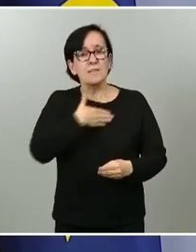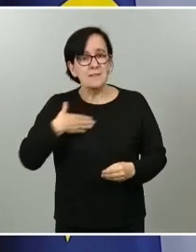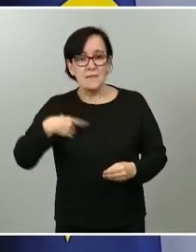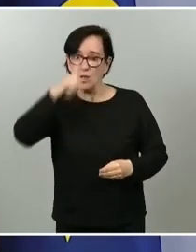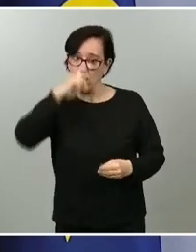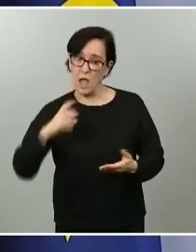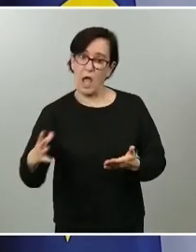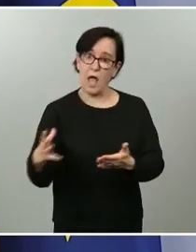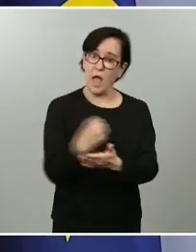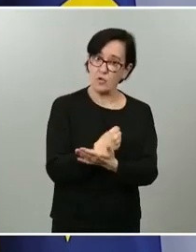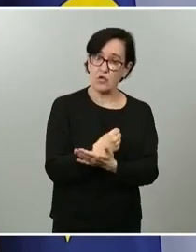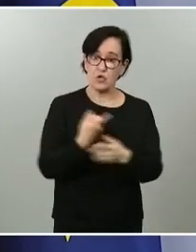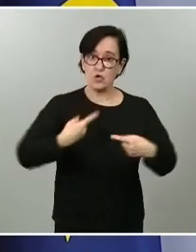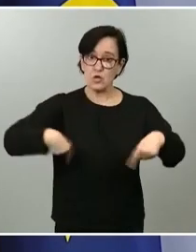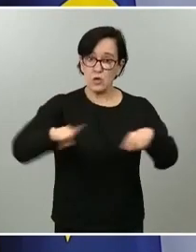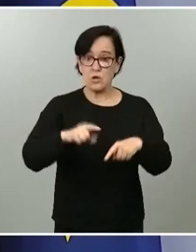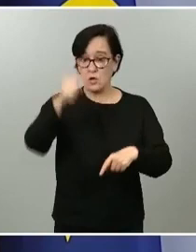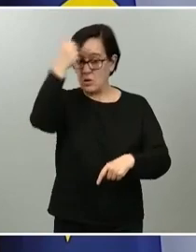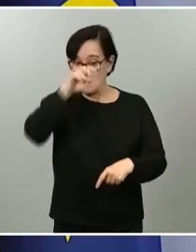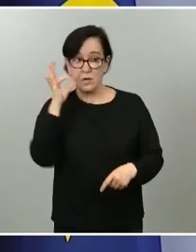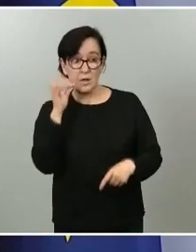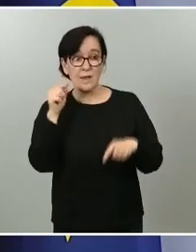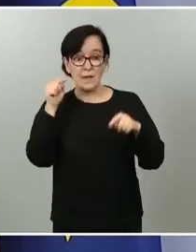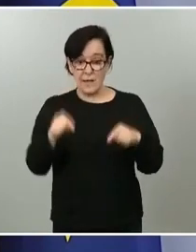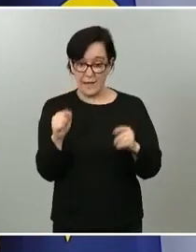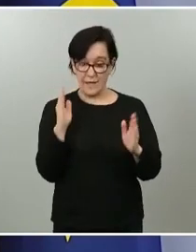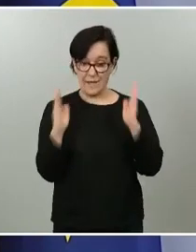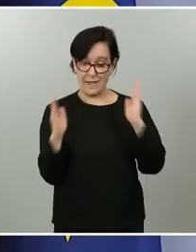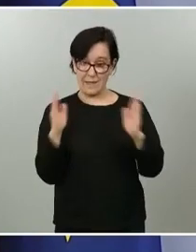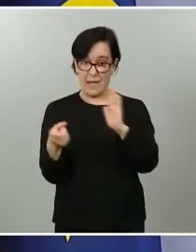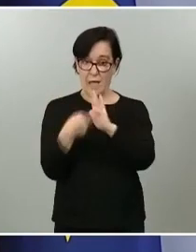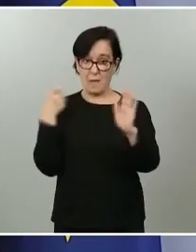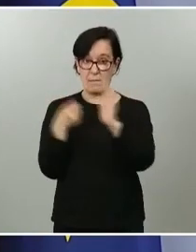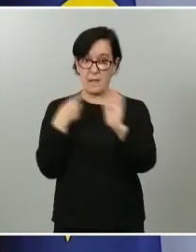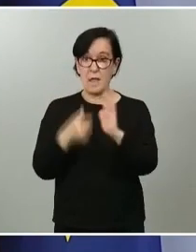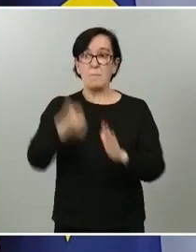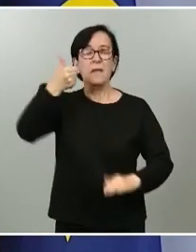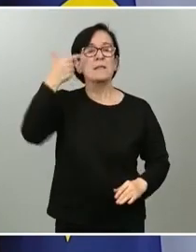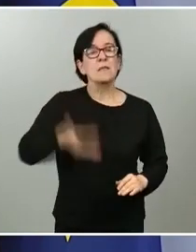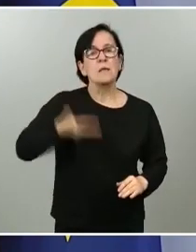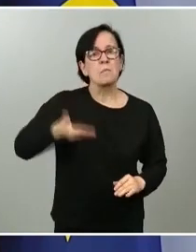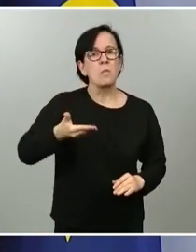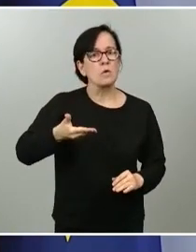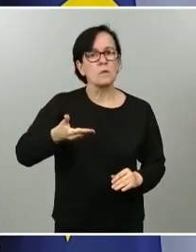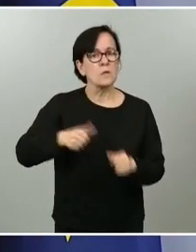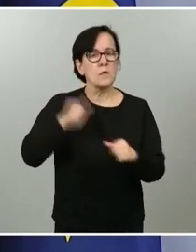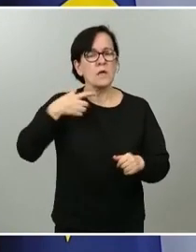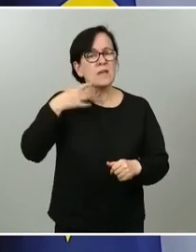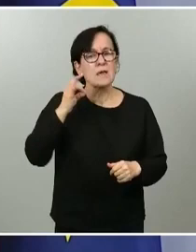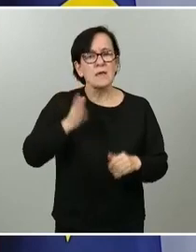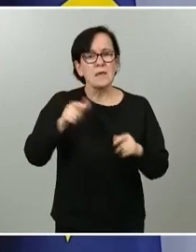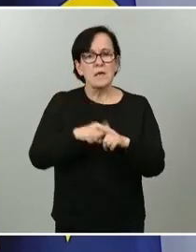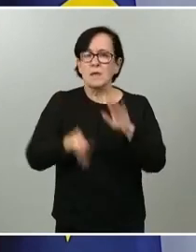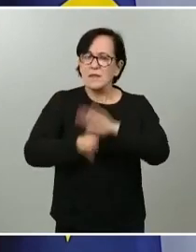todos y a todas que en esta etapa de desescalada es más importante que nunca seguir las recomendaciones,